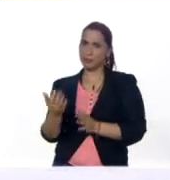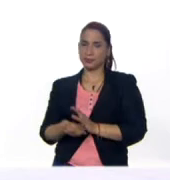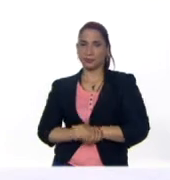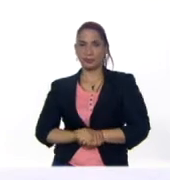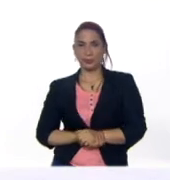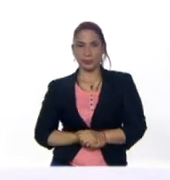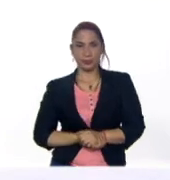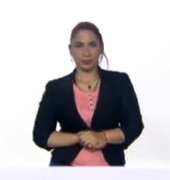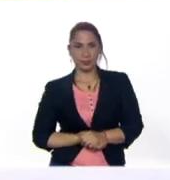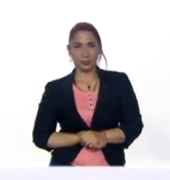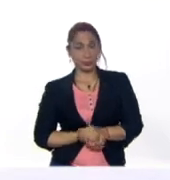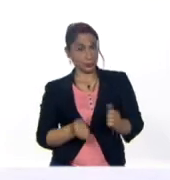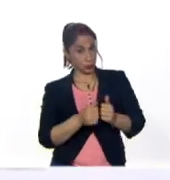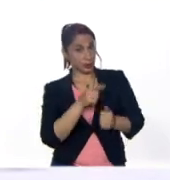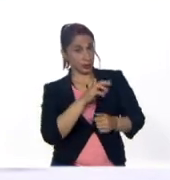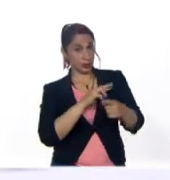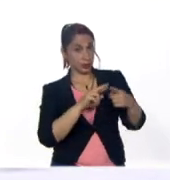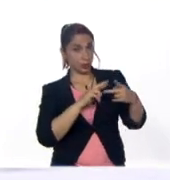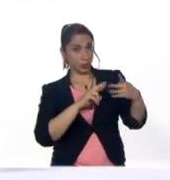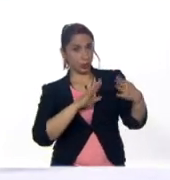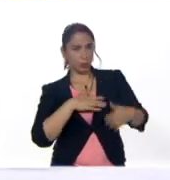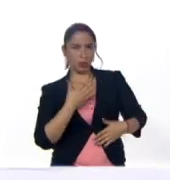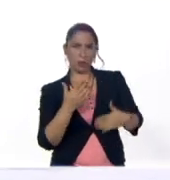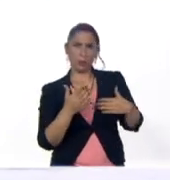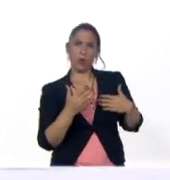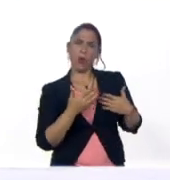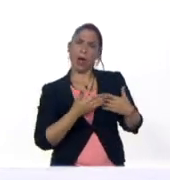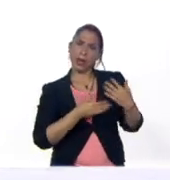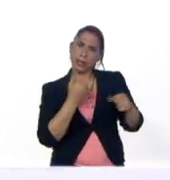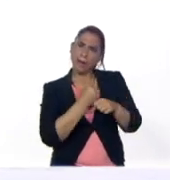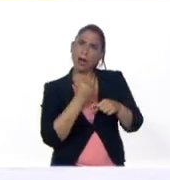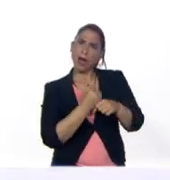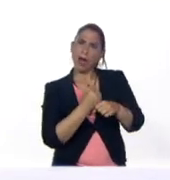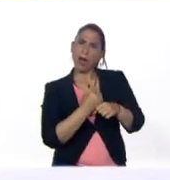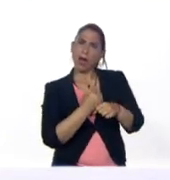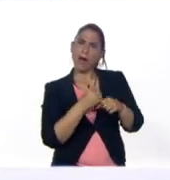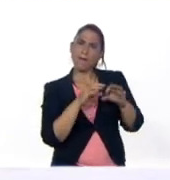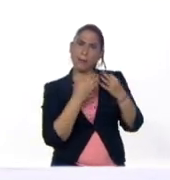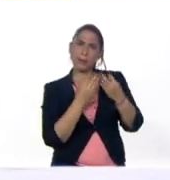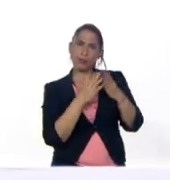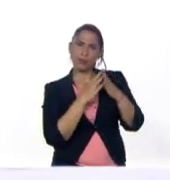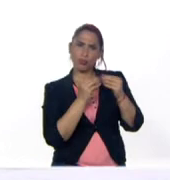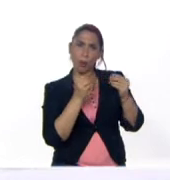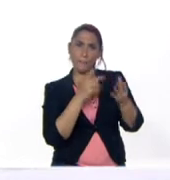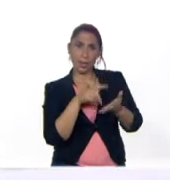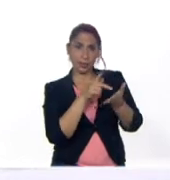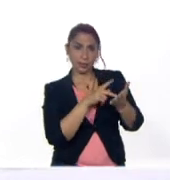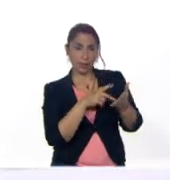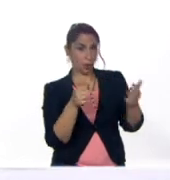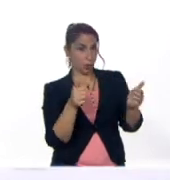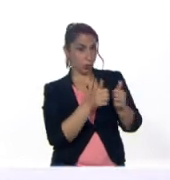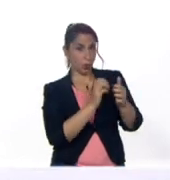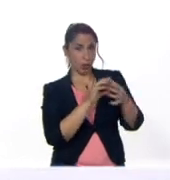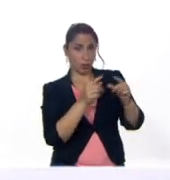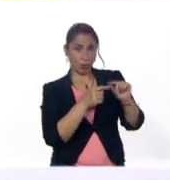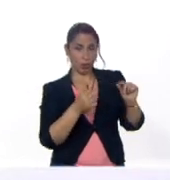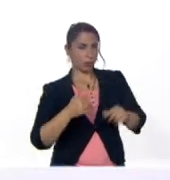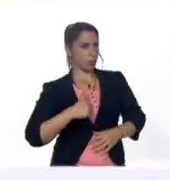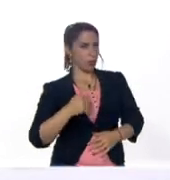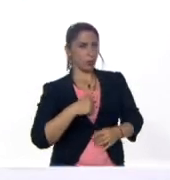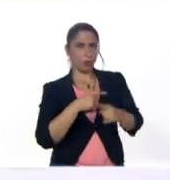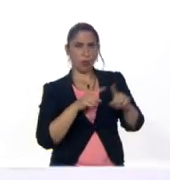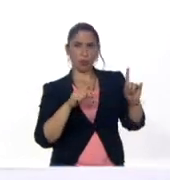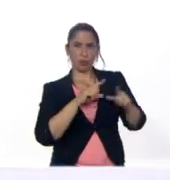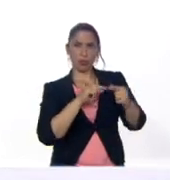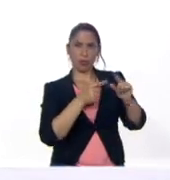con este recurso podemos jugar con toda la familia y participar con este cuento y con cualquier otro cuento